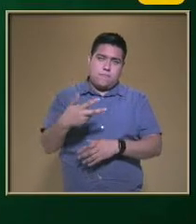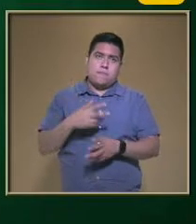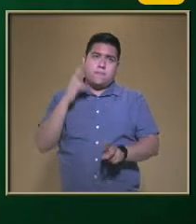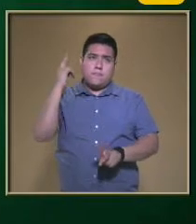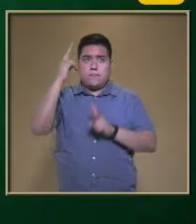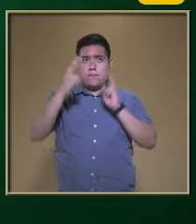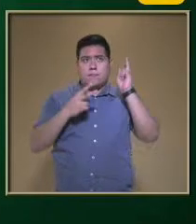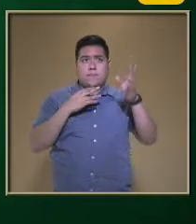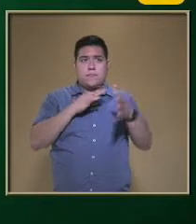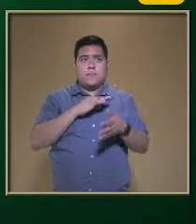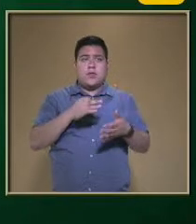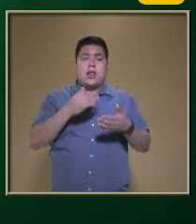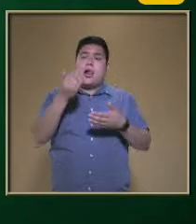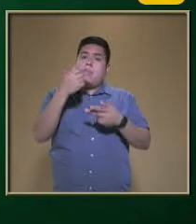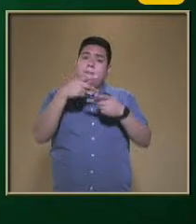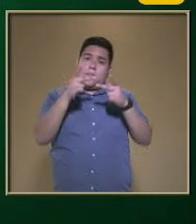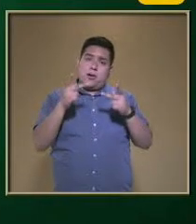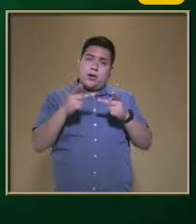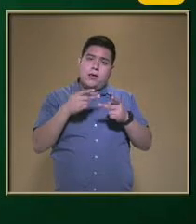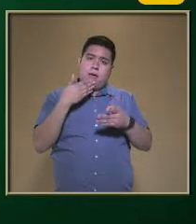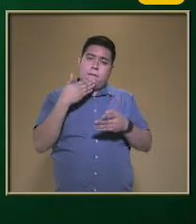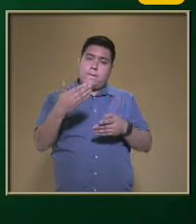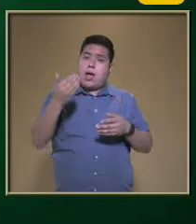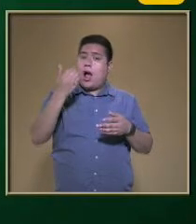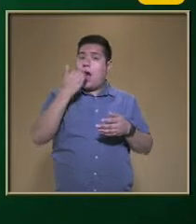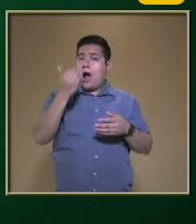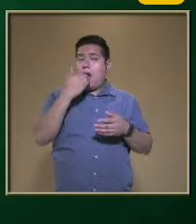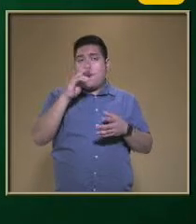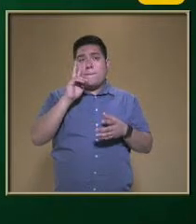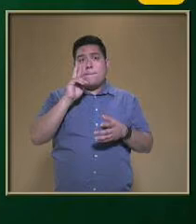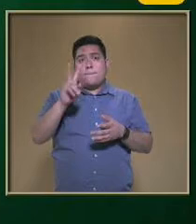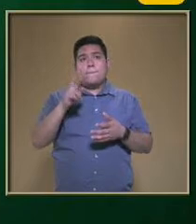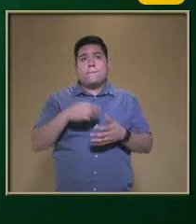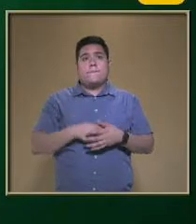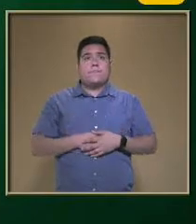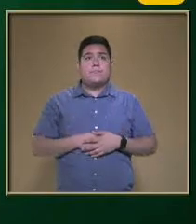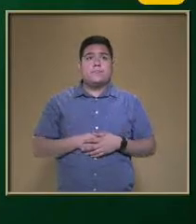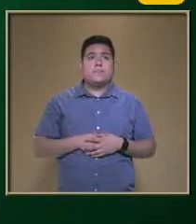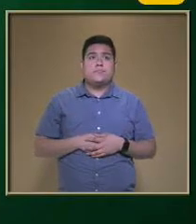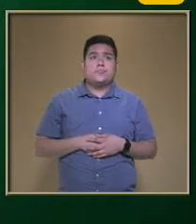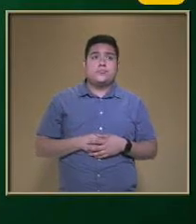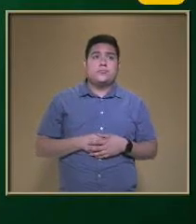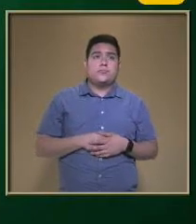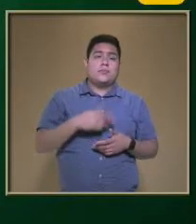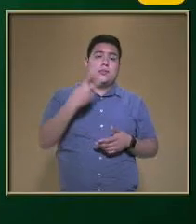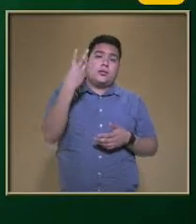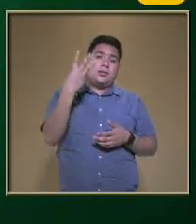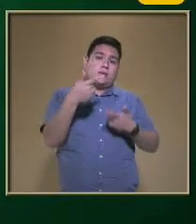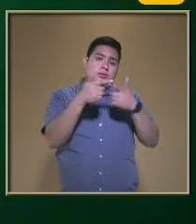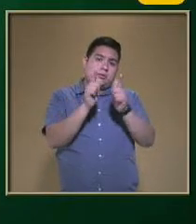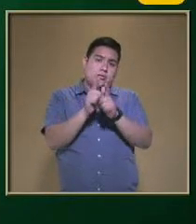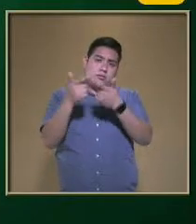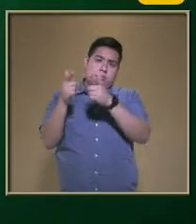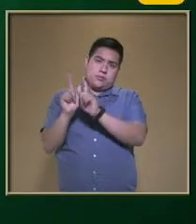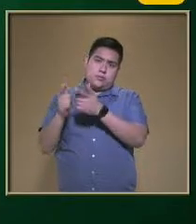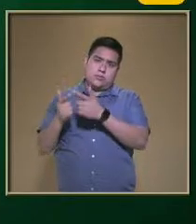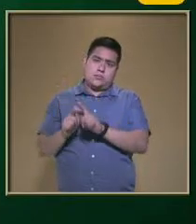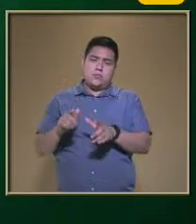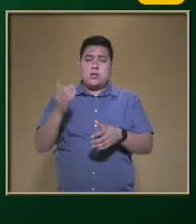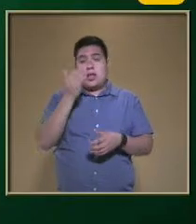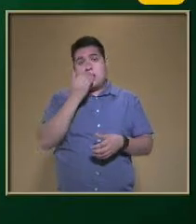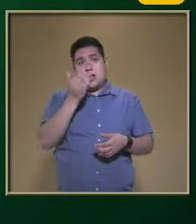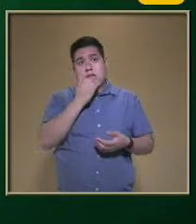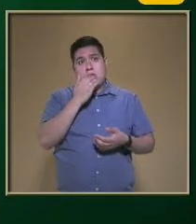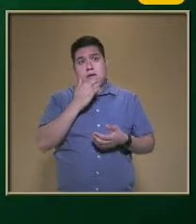Del plato Del bien Comer Habíamos mencionado Y se ha mencionado Que debe llevar Tres grupos De alimentos Si nosotros Nos